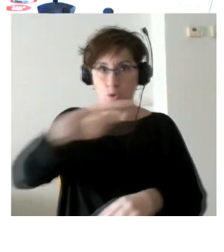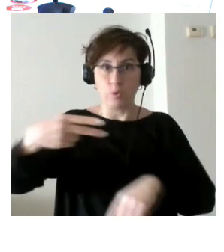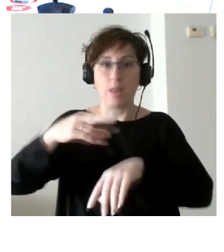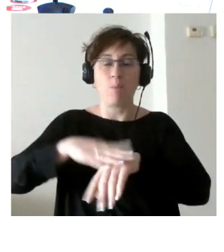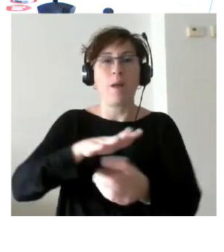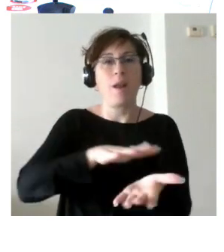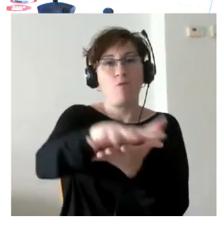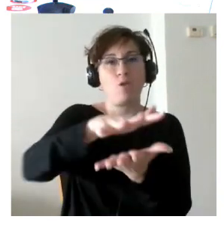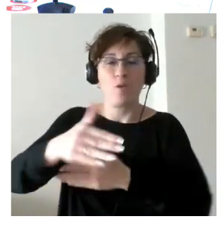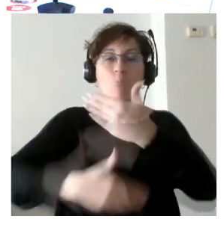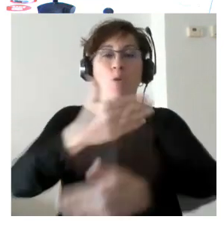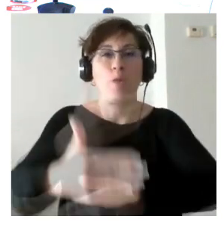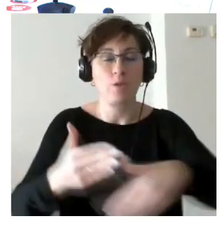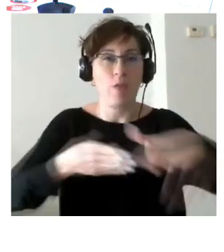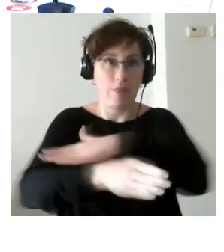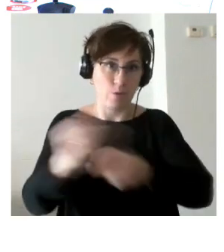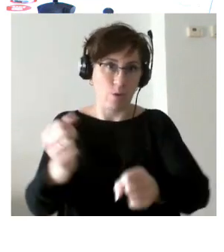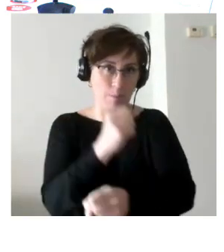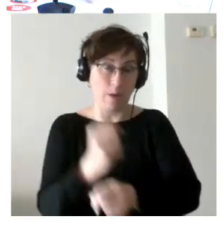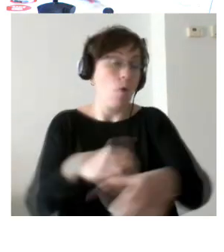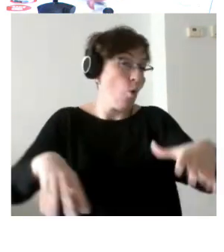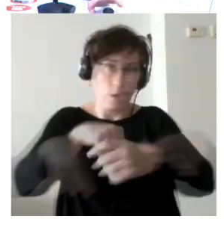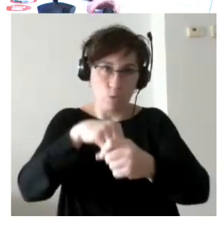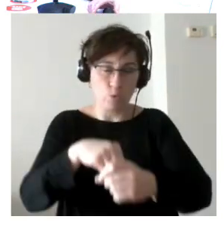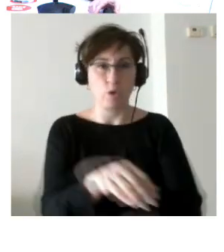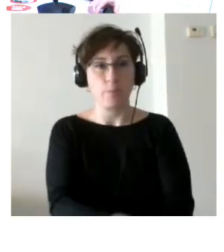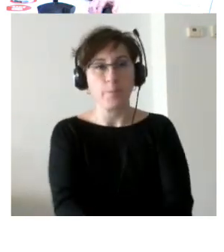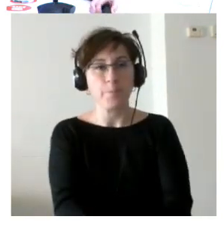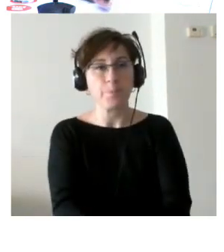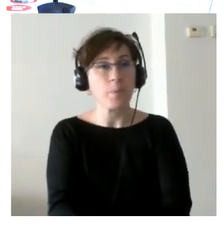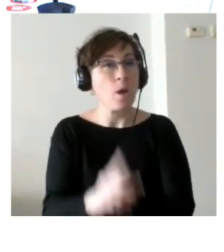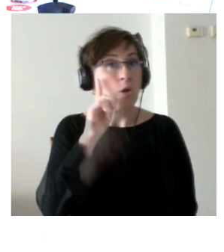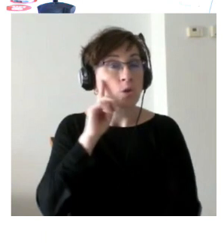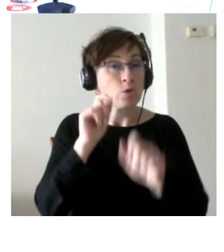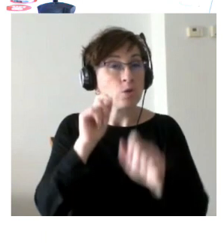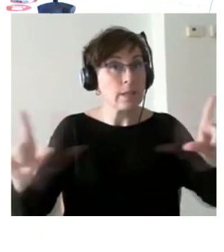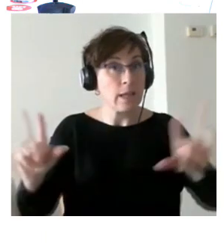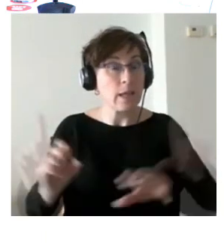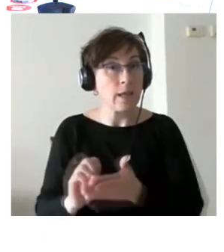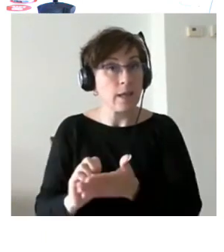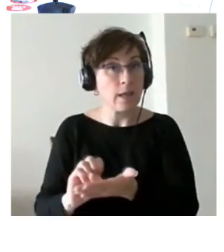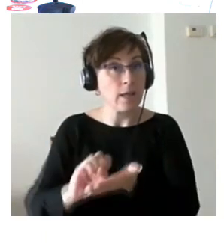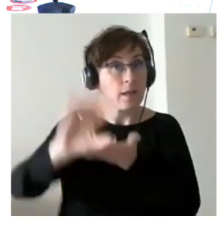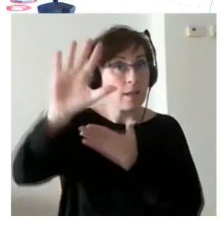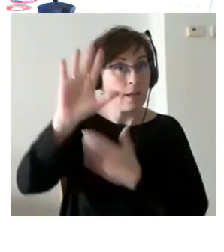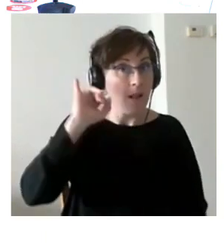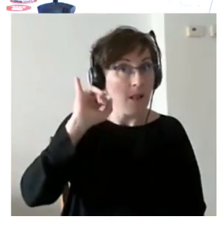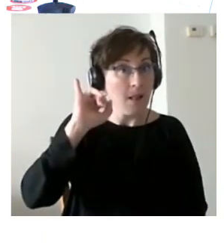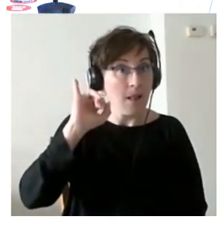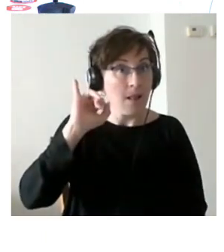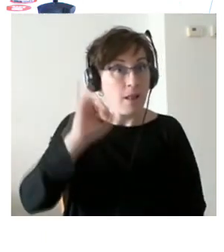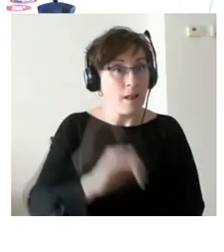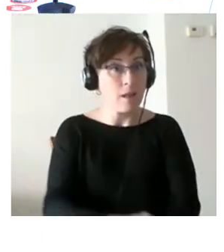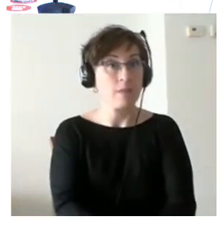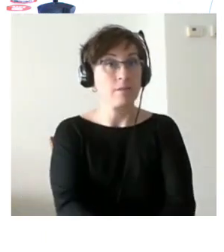acceso al empleo y de inclusión entonces no sé si tengo por ahí la presentación ahora tengo aquí a ver vale